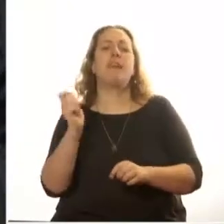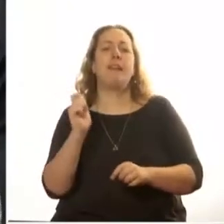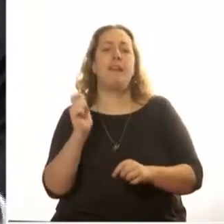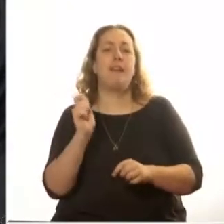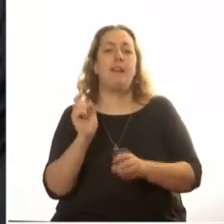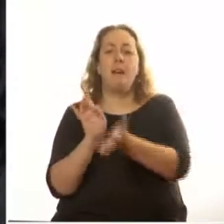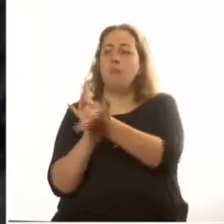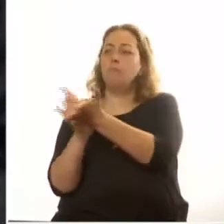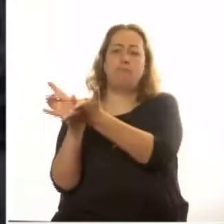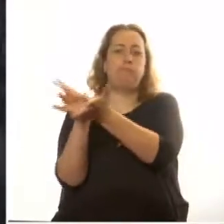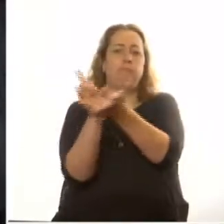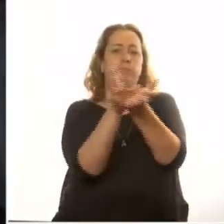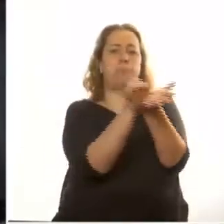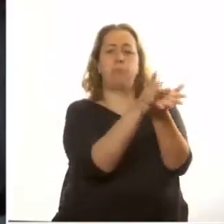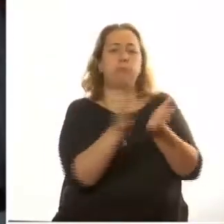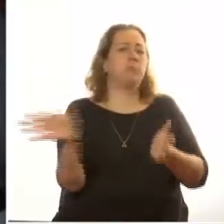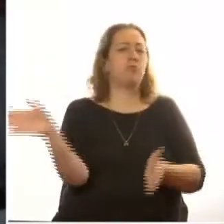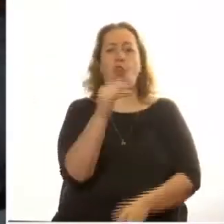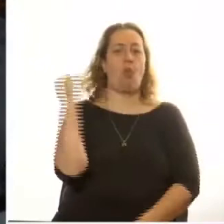judíos a Palestina.